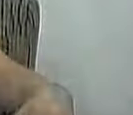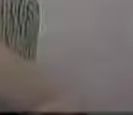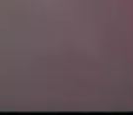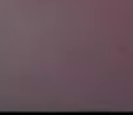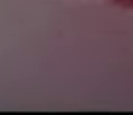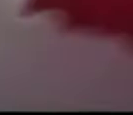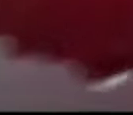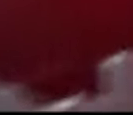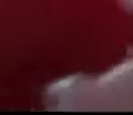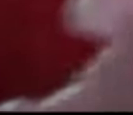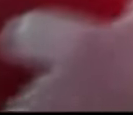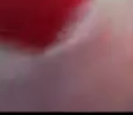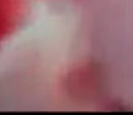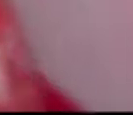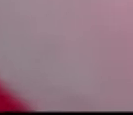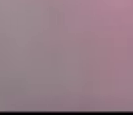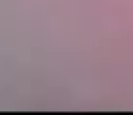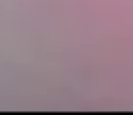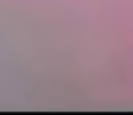Y además, no fue el por...